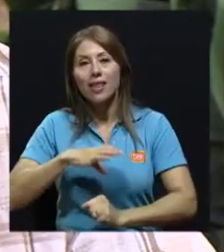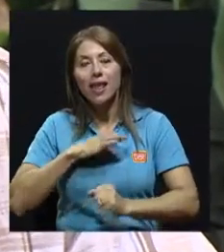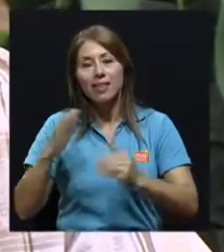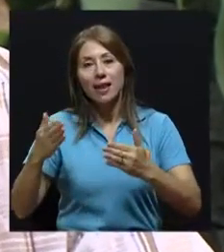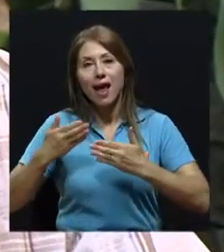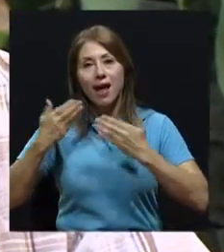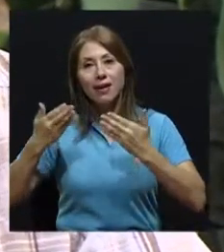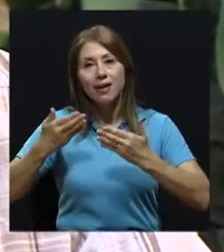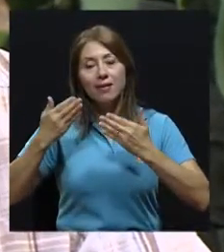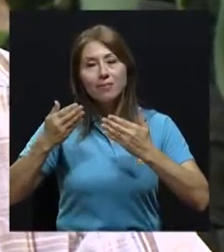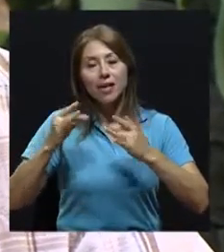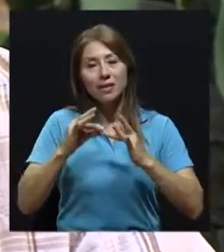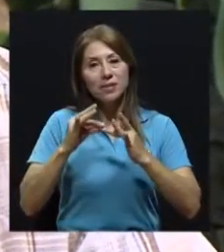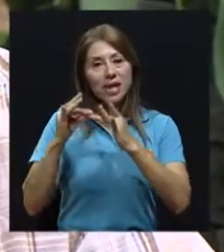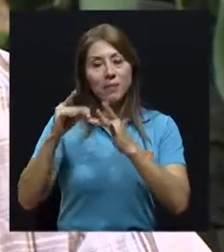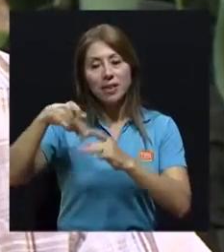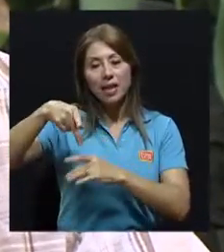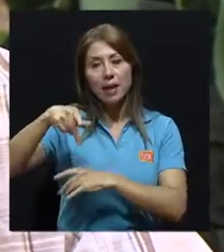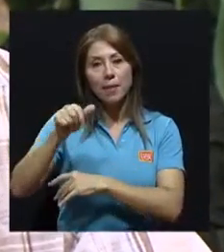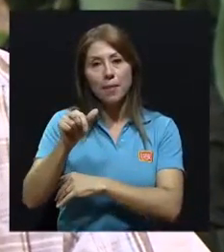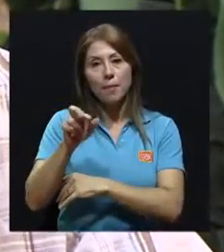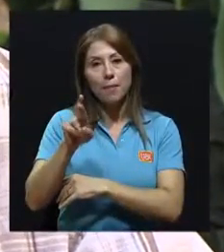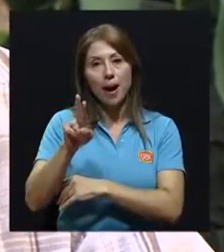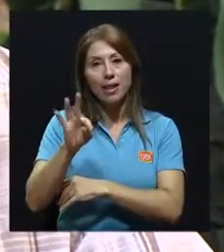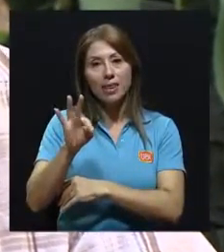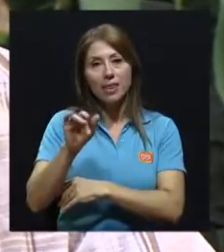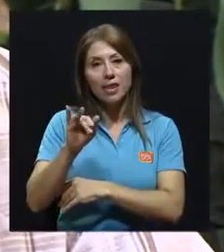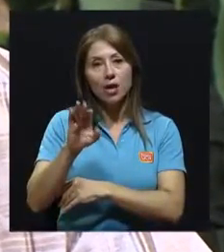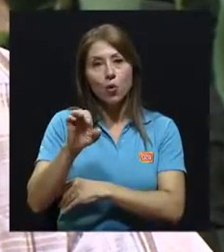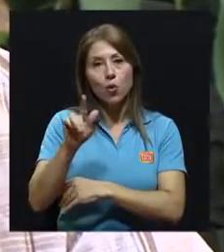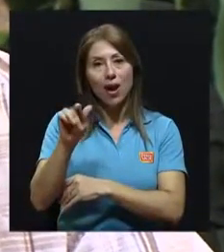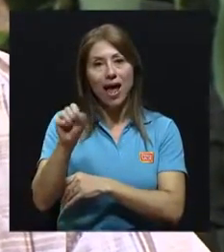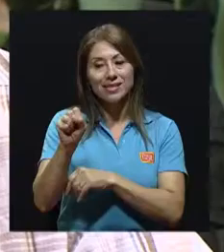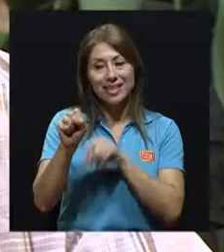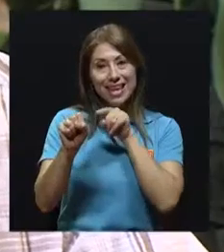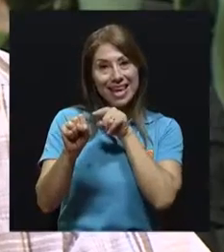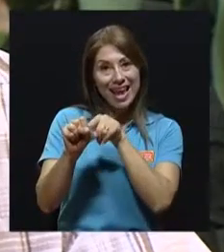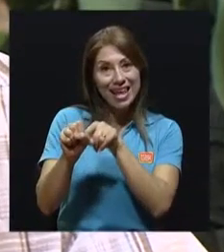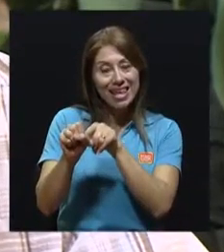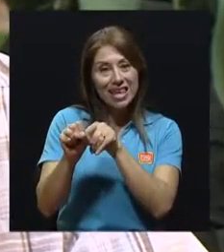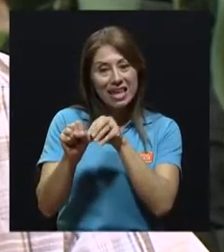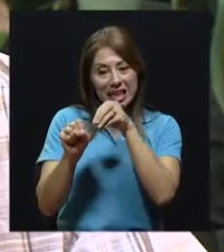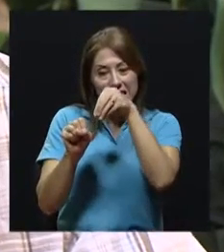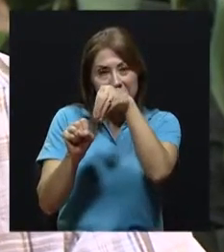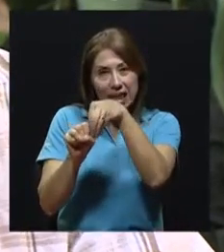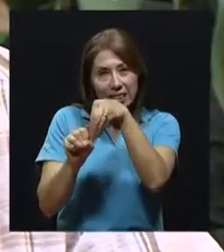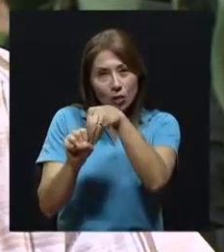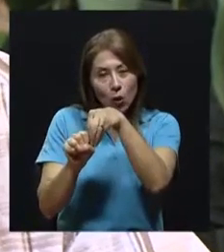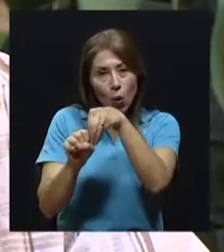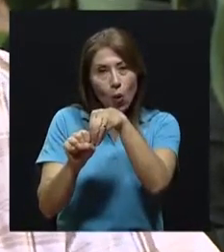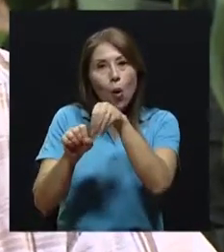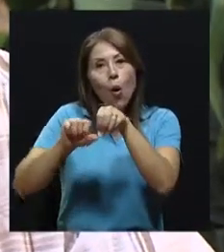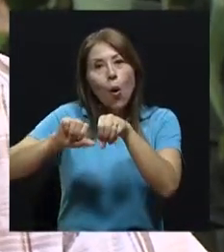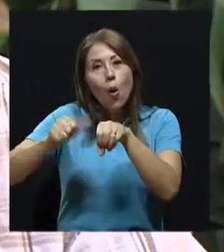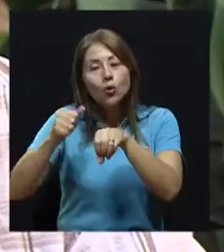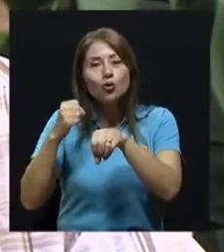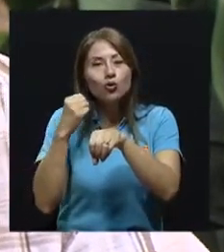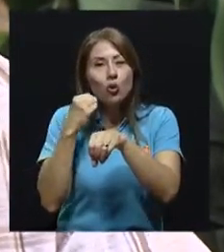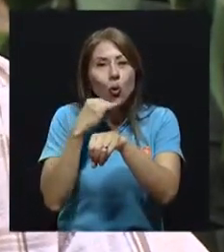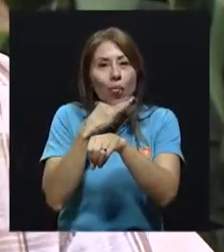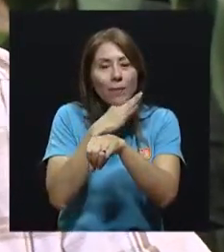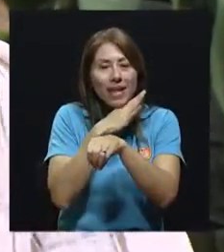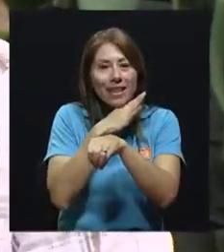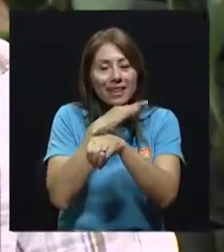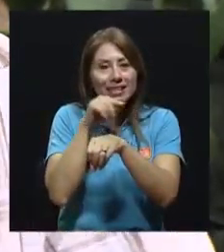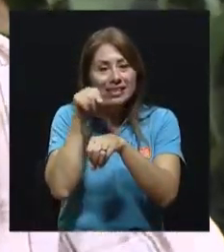y además tomar en cuenta que dentro de las partículas pueden haber otra serie de contaminantes dentro, absorbidas en